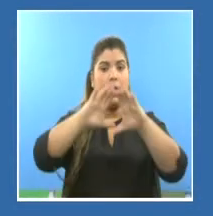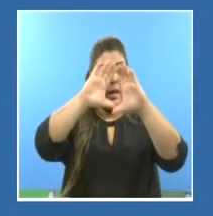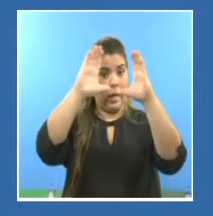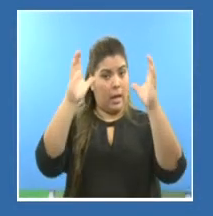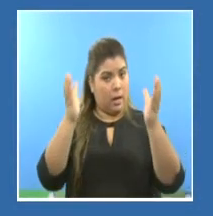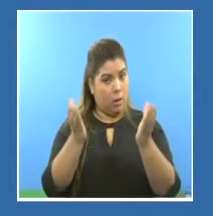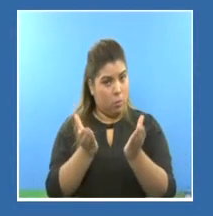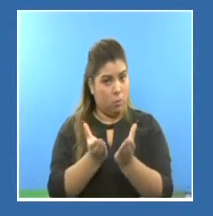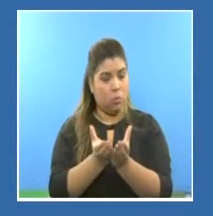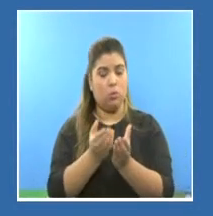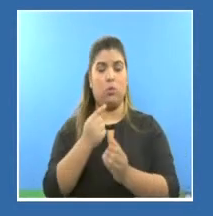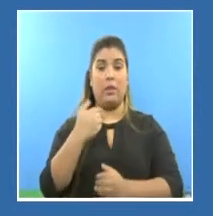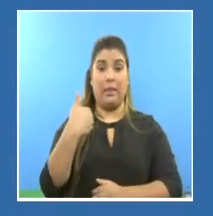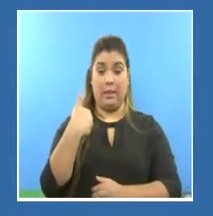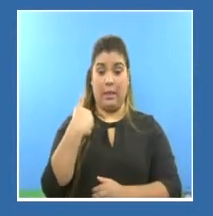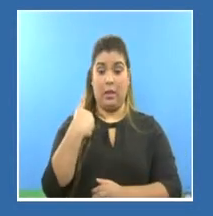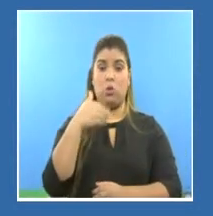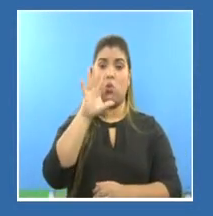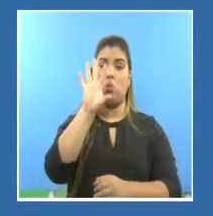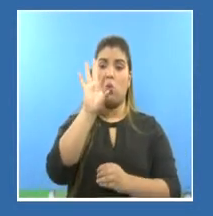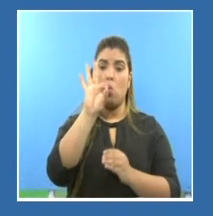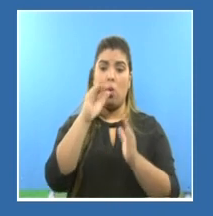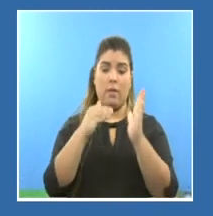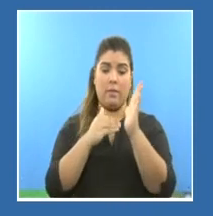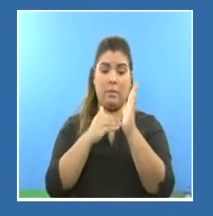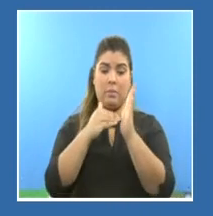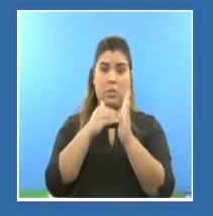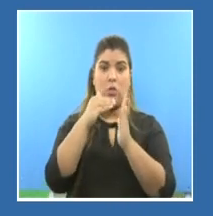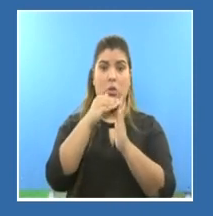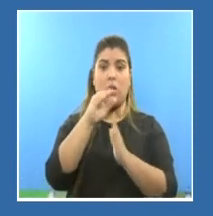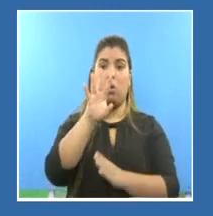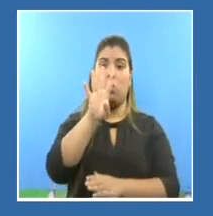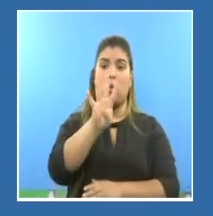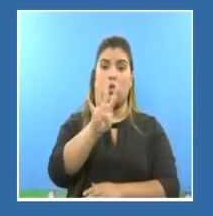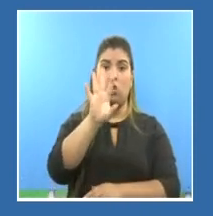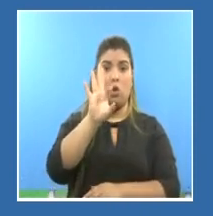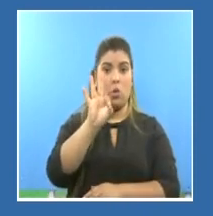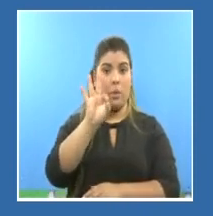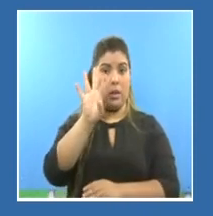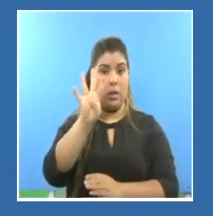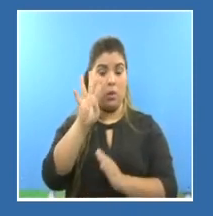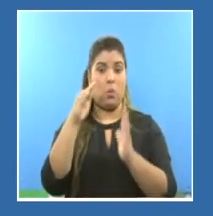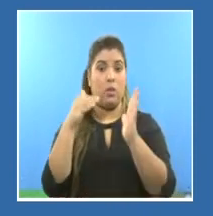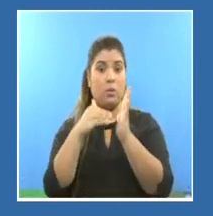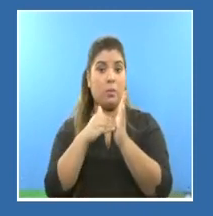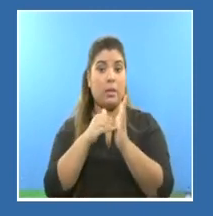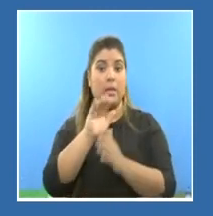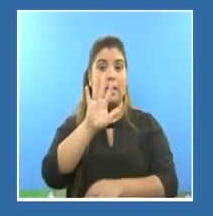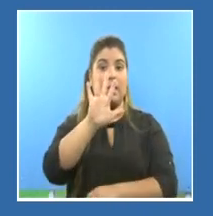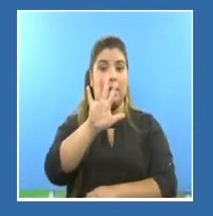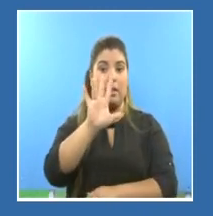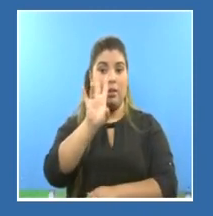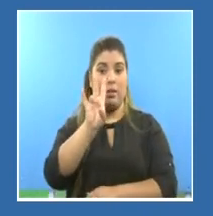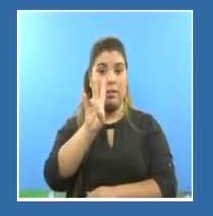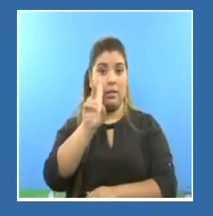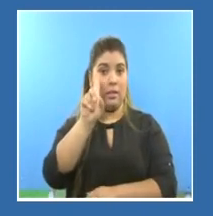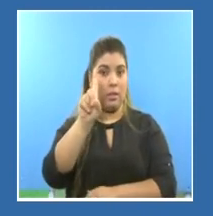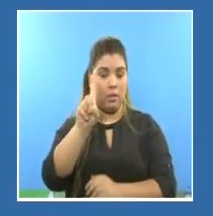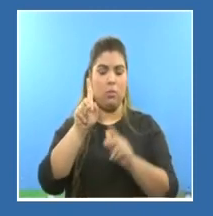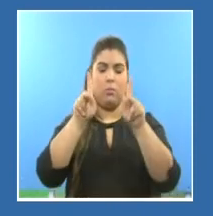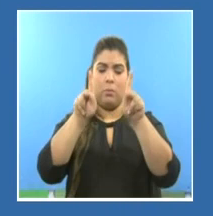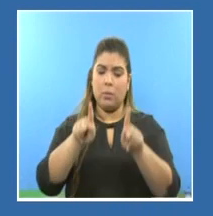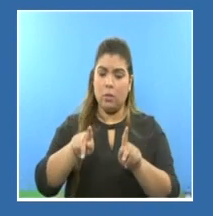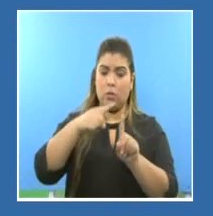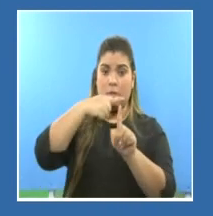mundial, se han registrado 9.494.571